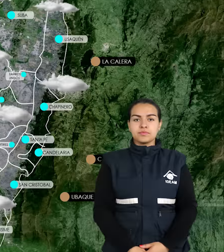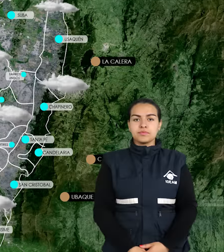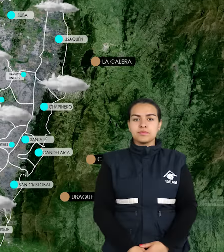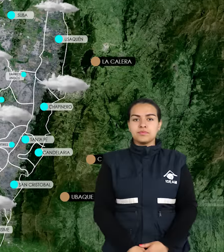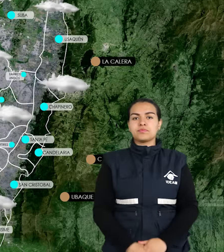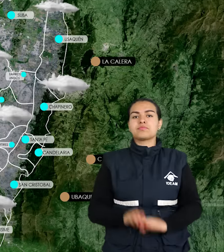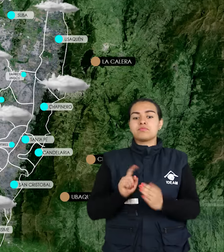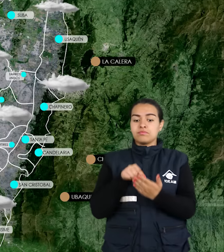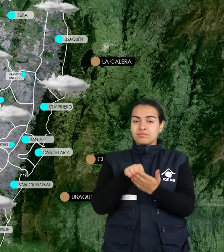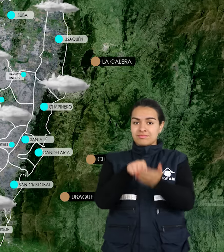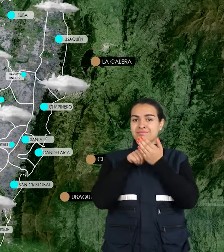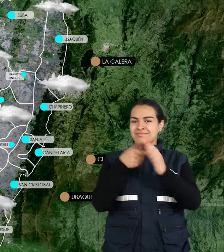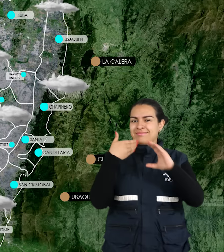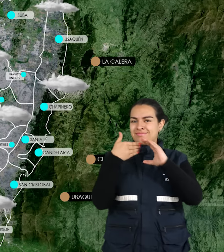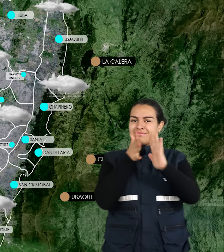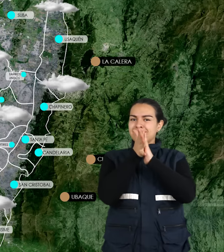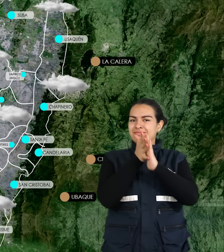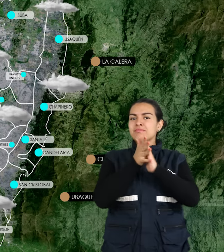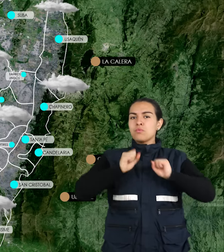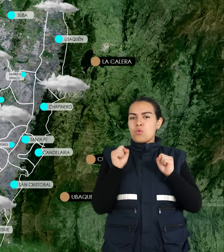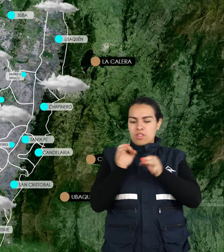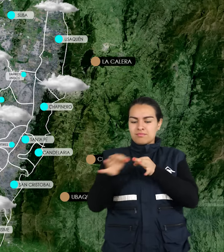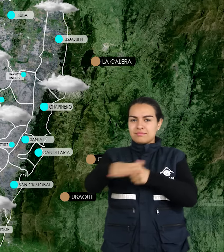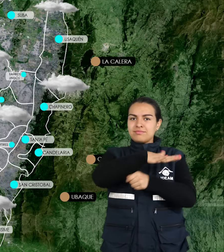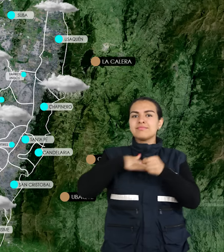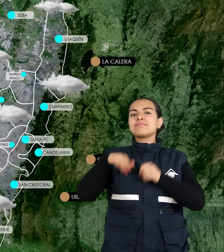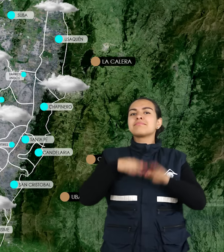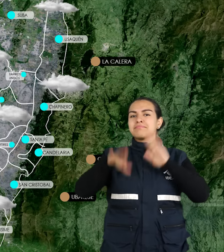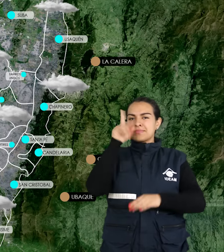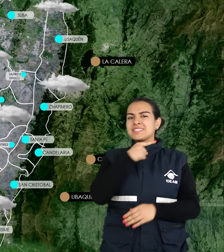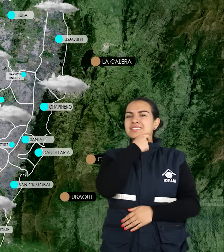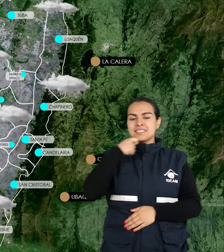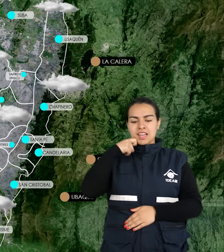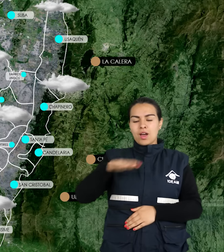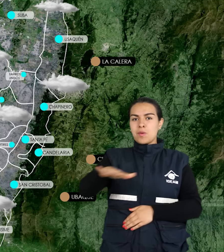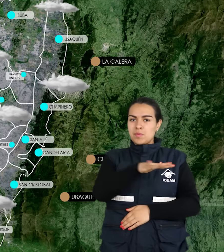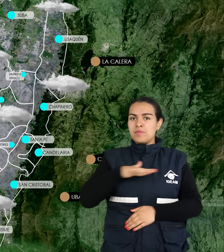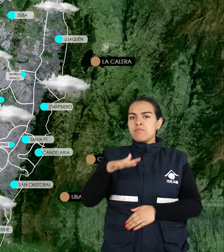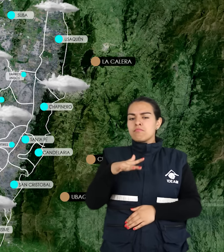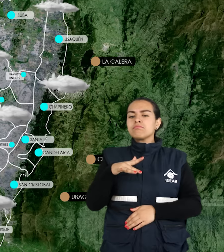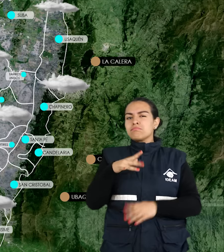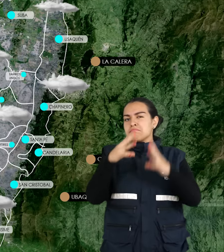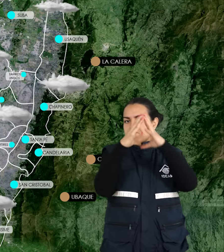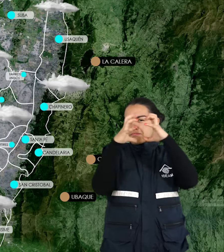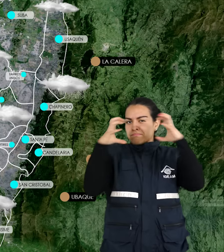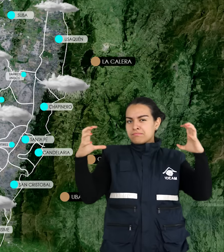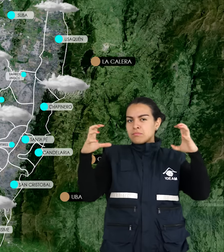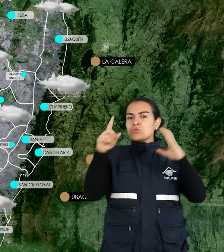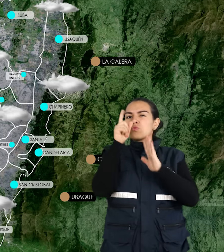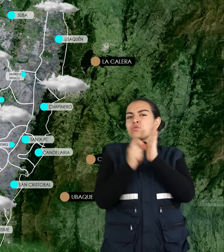El pronóstico para la capital y la sabana nos indica predominio de tiempo seco en la mayor parte del área con abundante nubosidad,